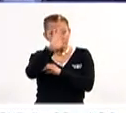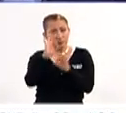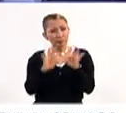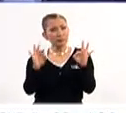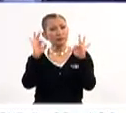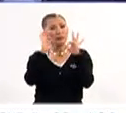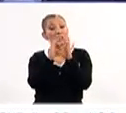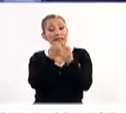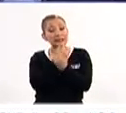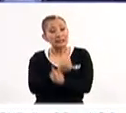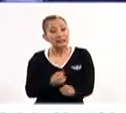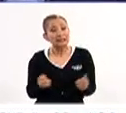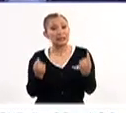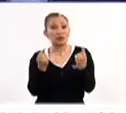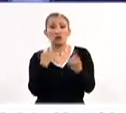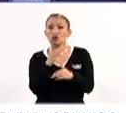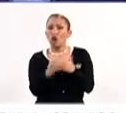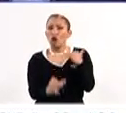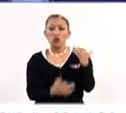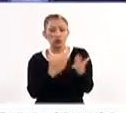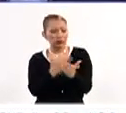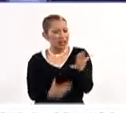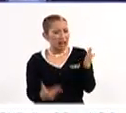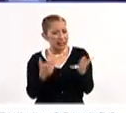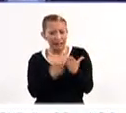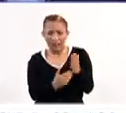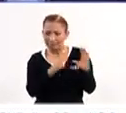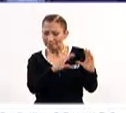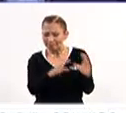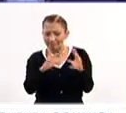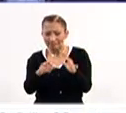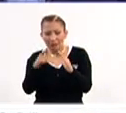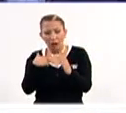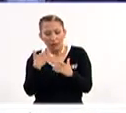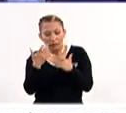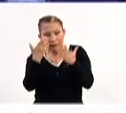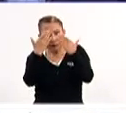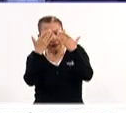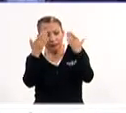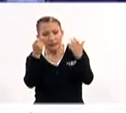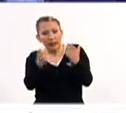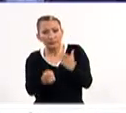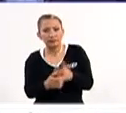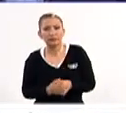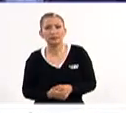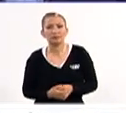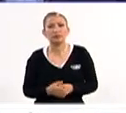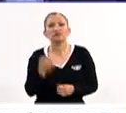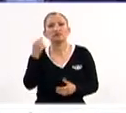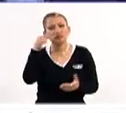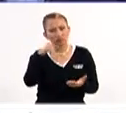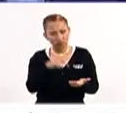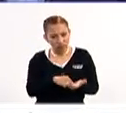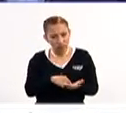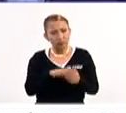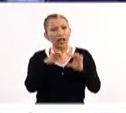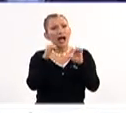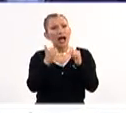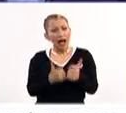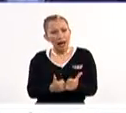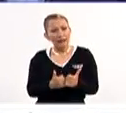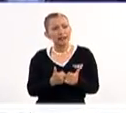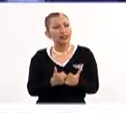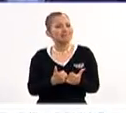que los niños, y por eso todos estos talleres que están haciendo, tengan la sensibilidad sobre ello. Sí creo que el arte, como cualquier